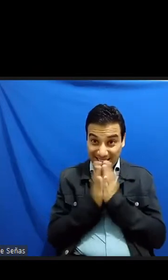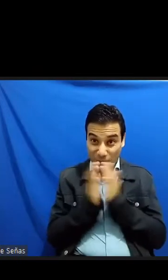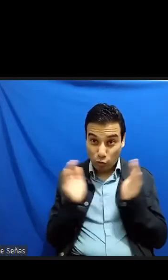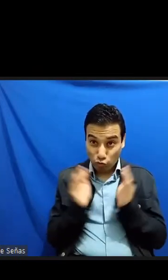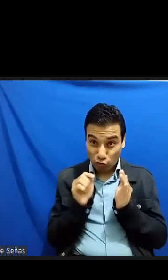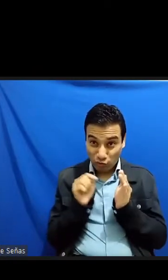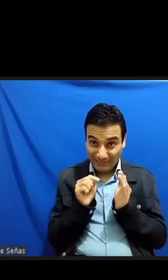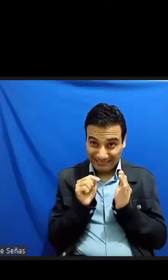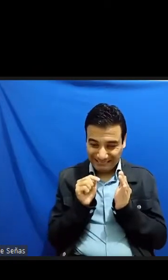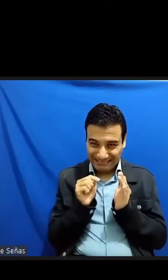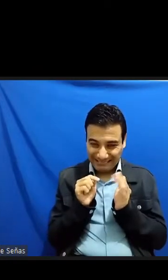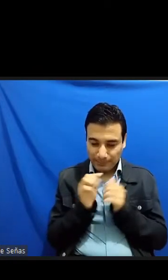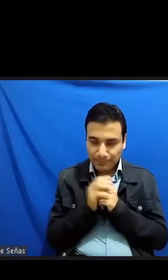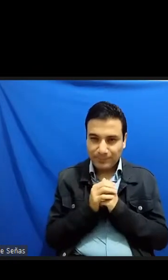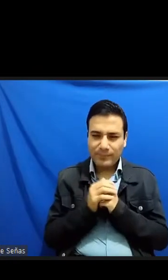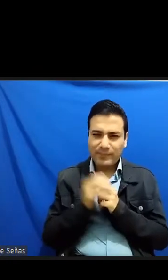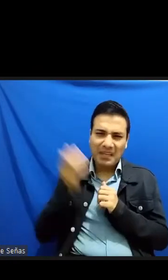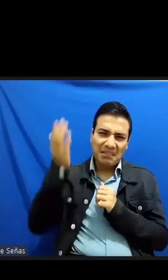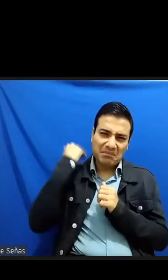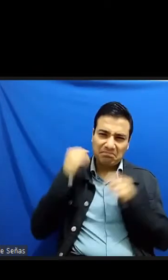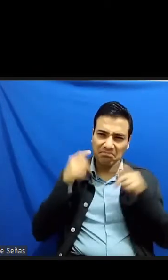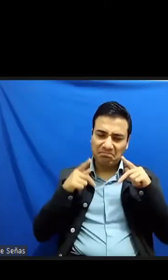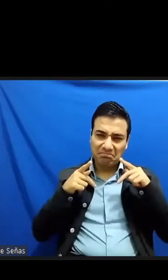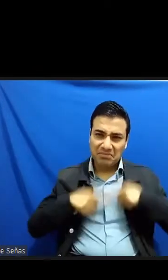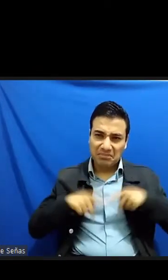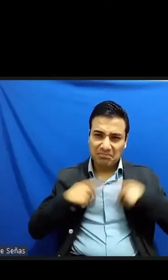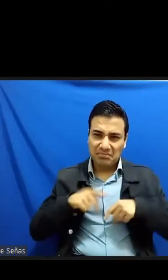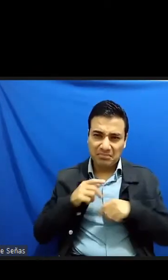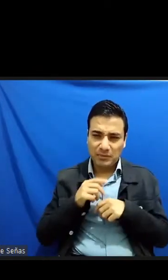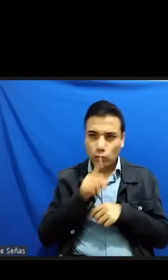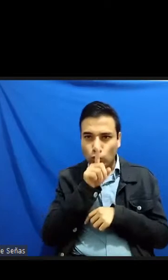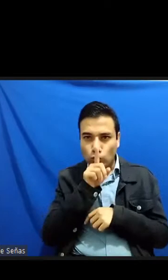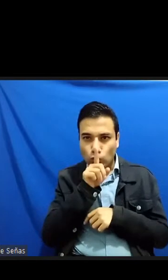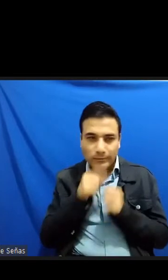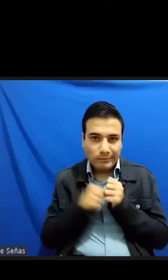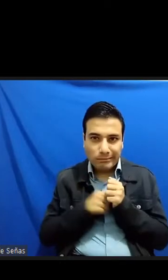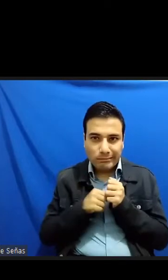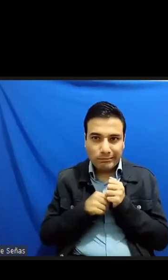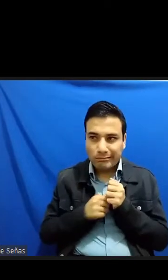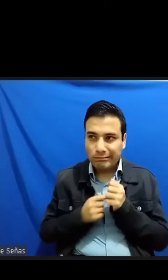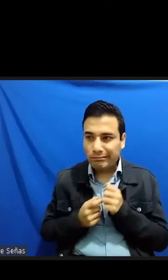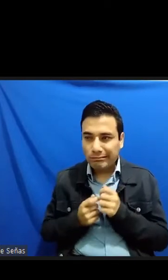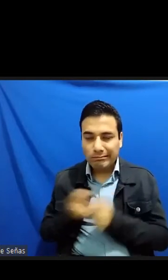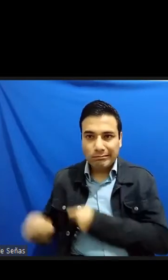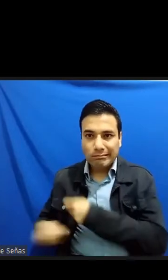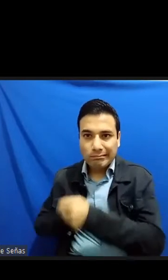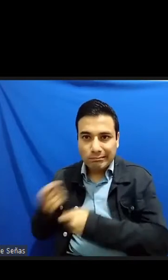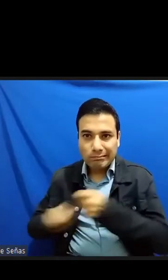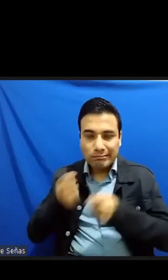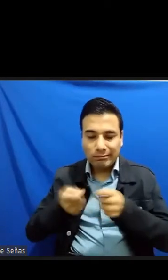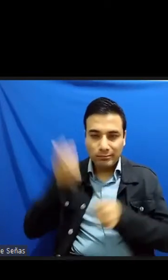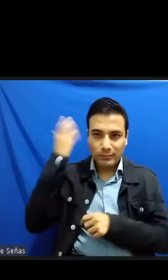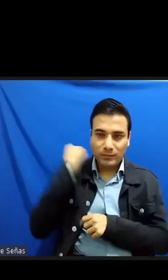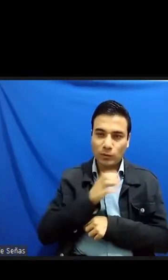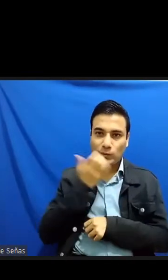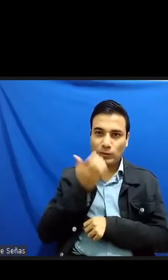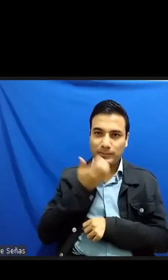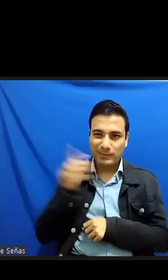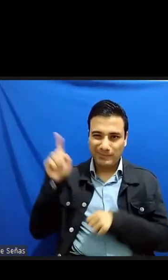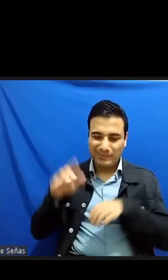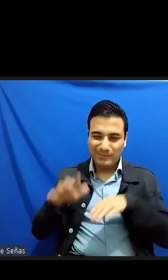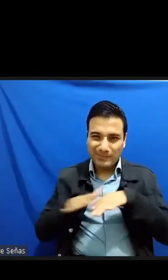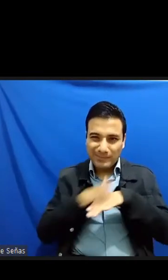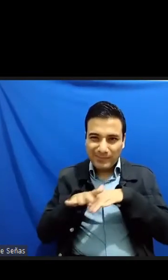pocas décadas circulaba de manera clandestina en algunos poblados de la costa de Latinoamérica